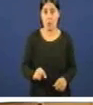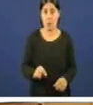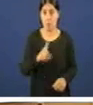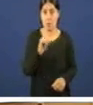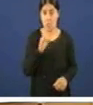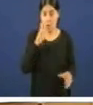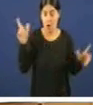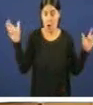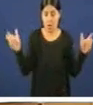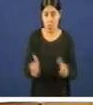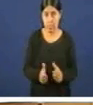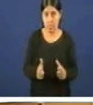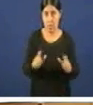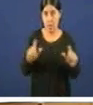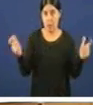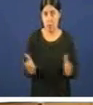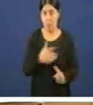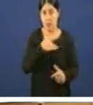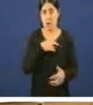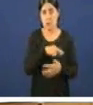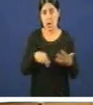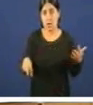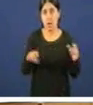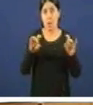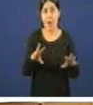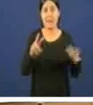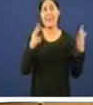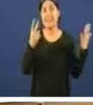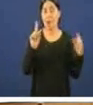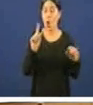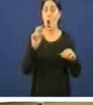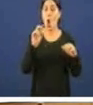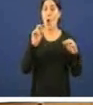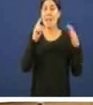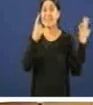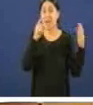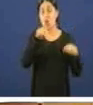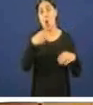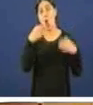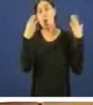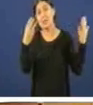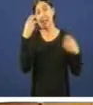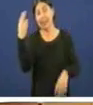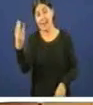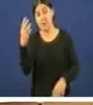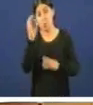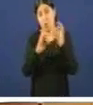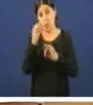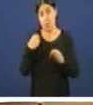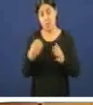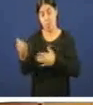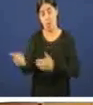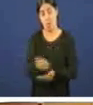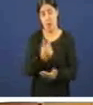reducidas quedou reducida a Nova Caixa Galicia teña o menón un 7 un 6 83% no capital do novo banco